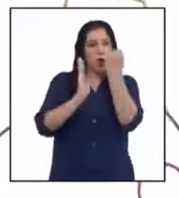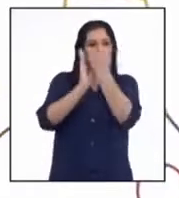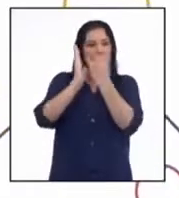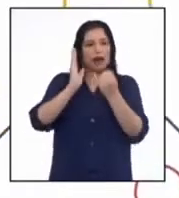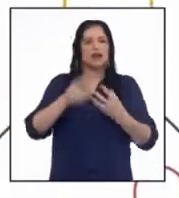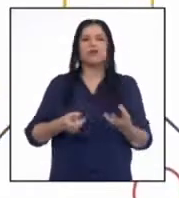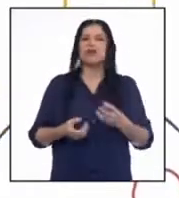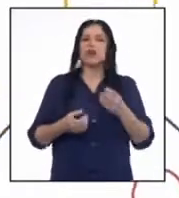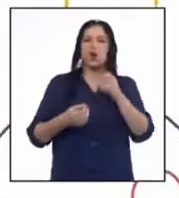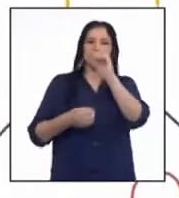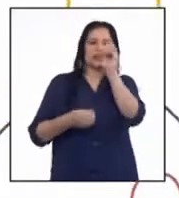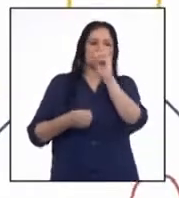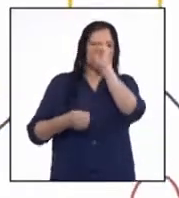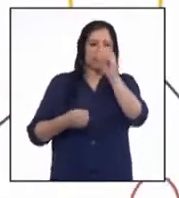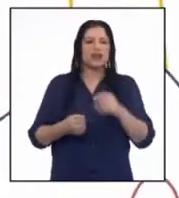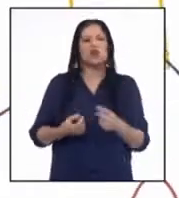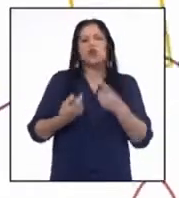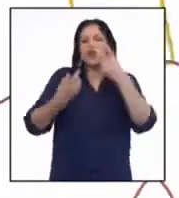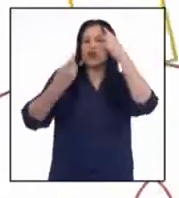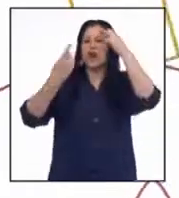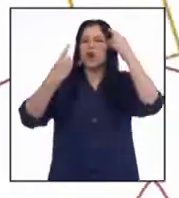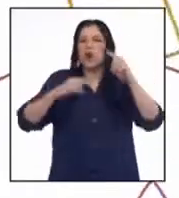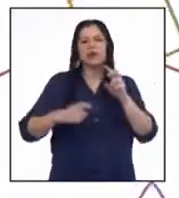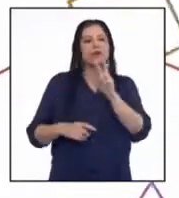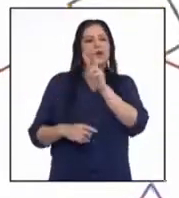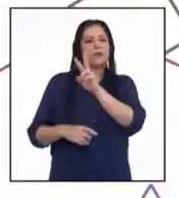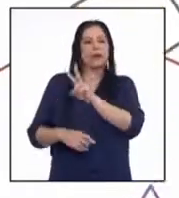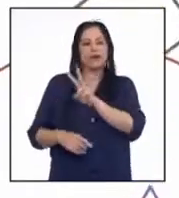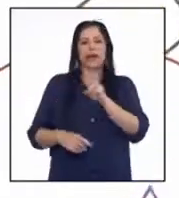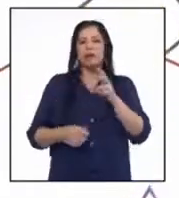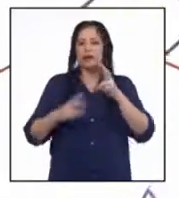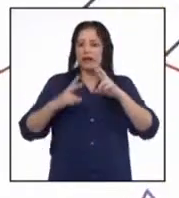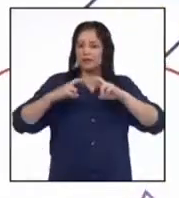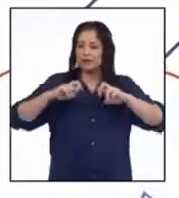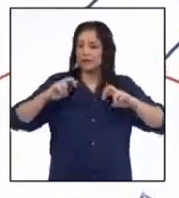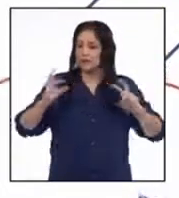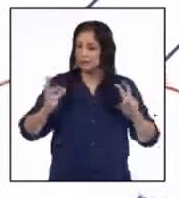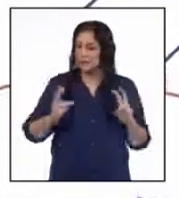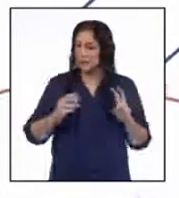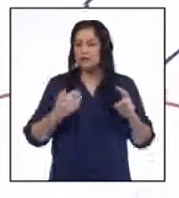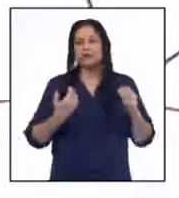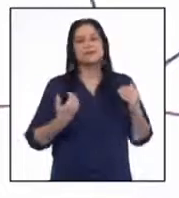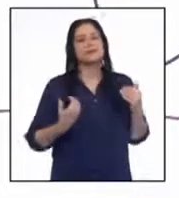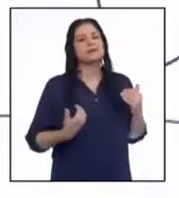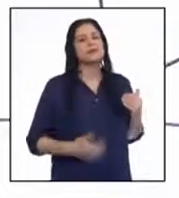gráfico estadístico en función de la variable de estudio.